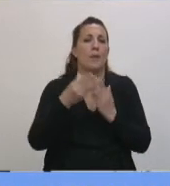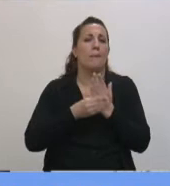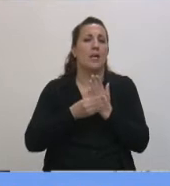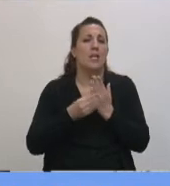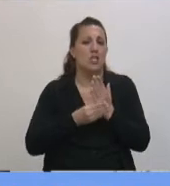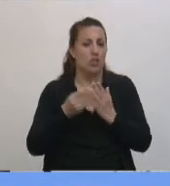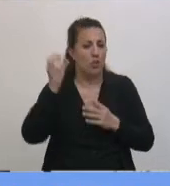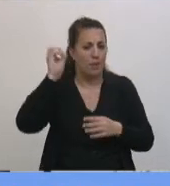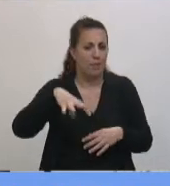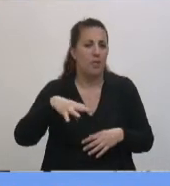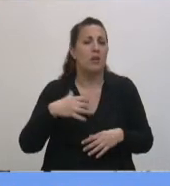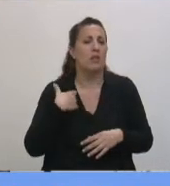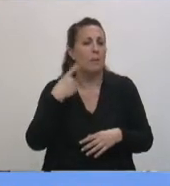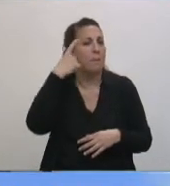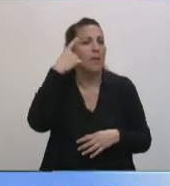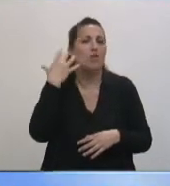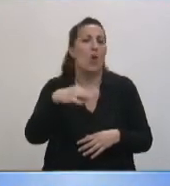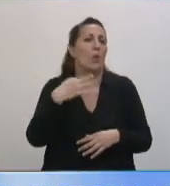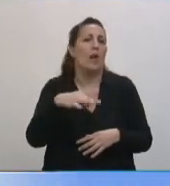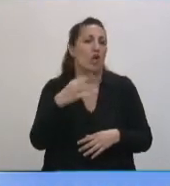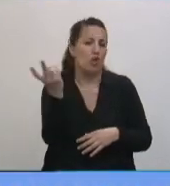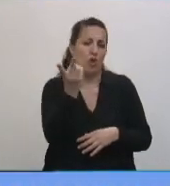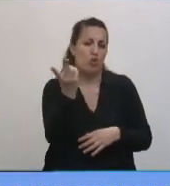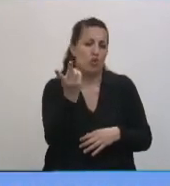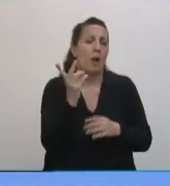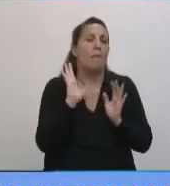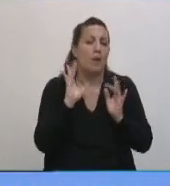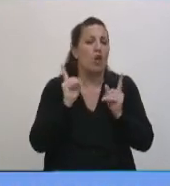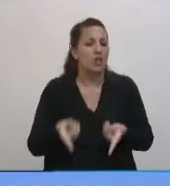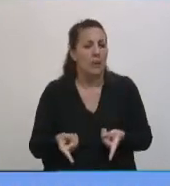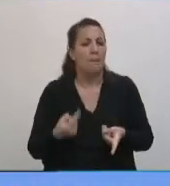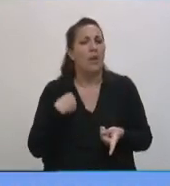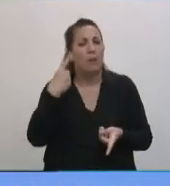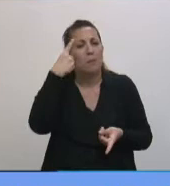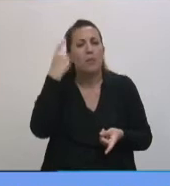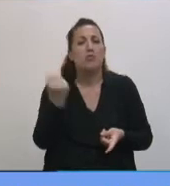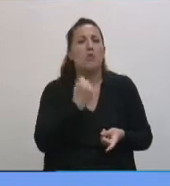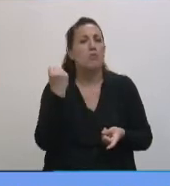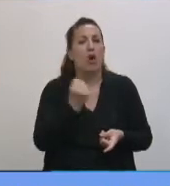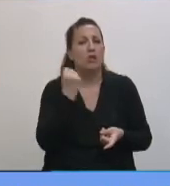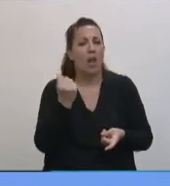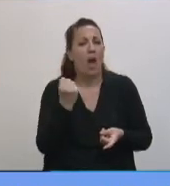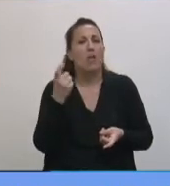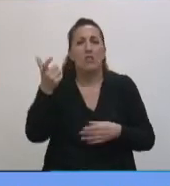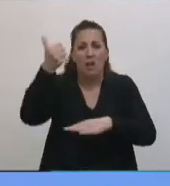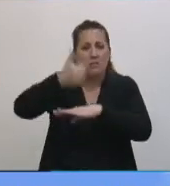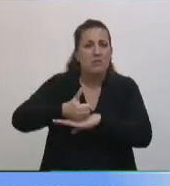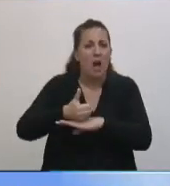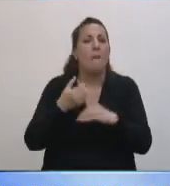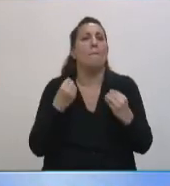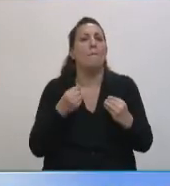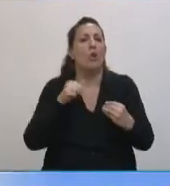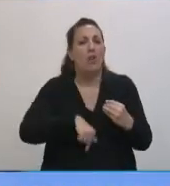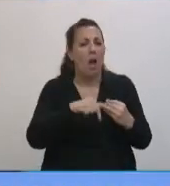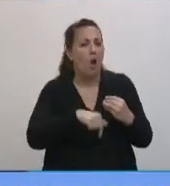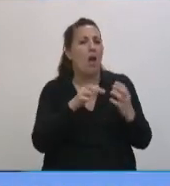nombraron. Creo que es una obligación por parte de ellos, pero también creo que es importante que estén presentes porque estamos tratando un